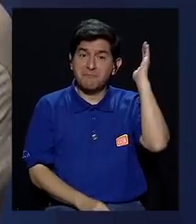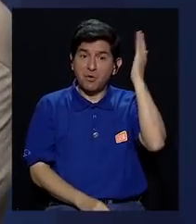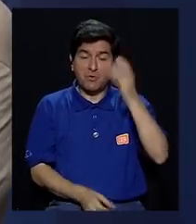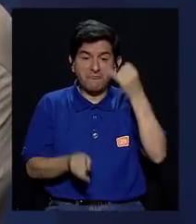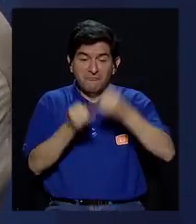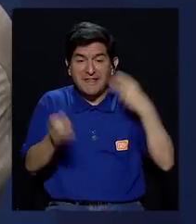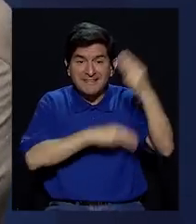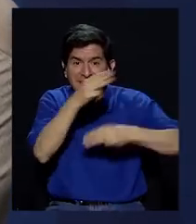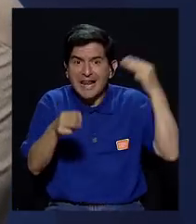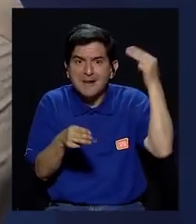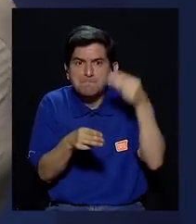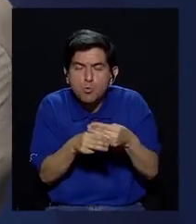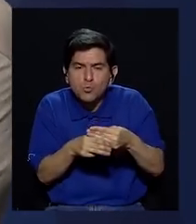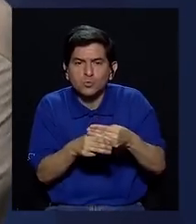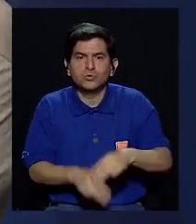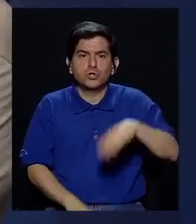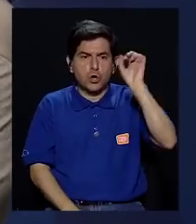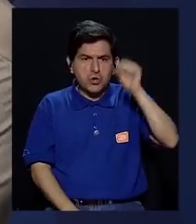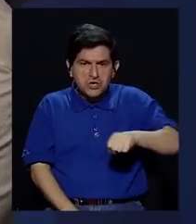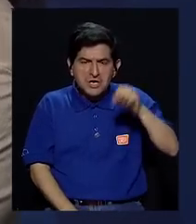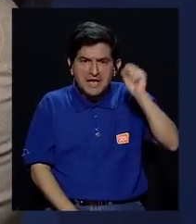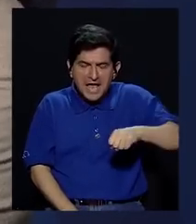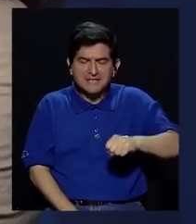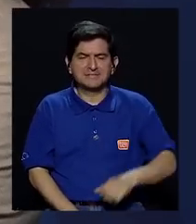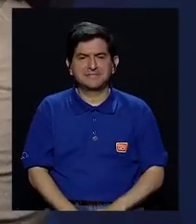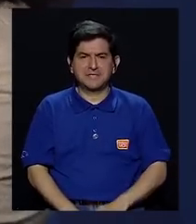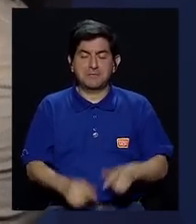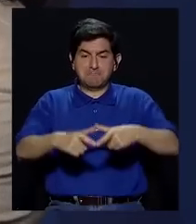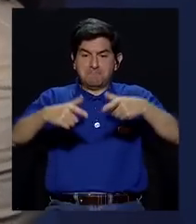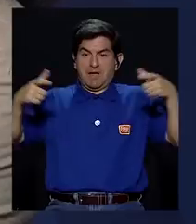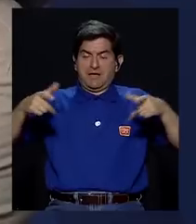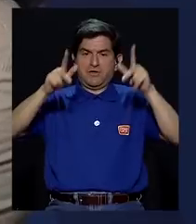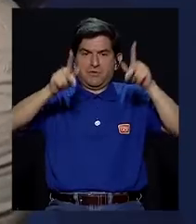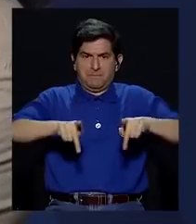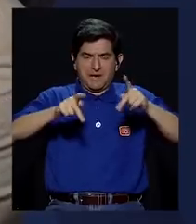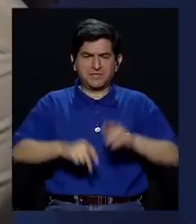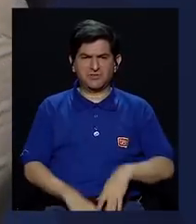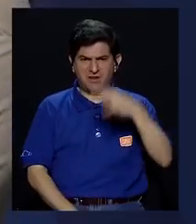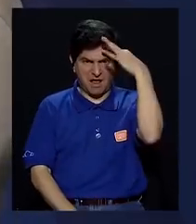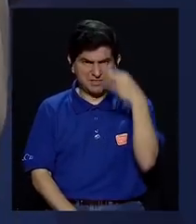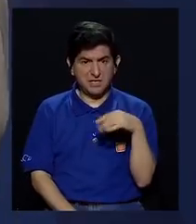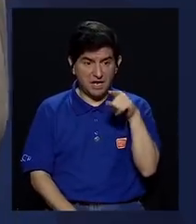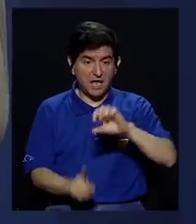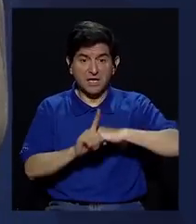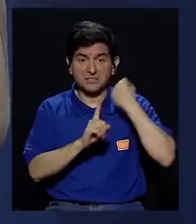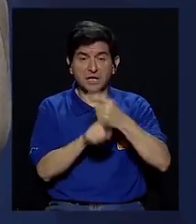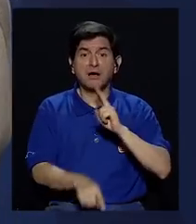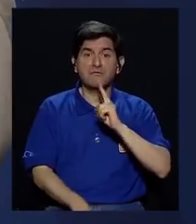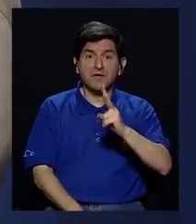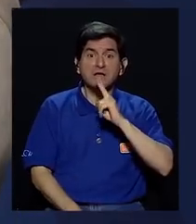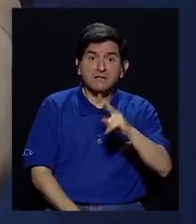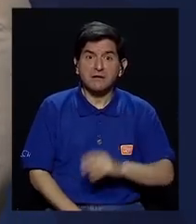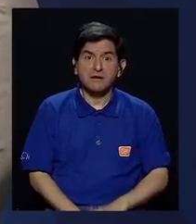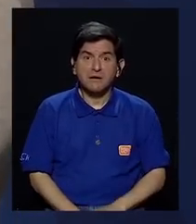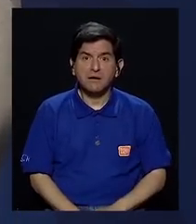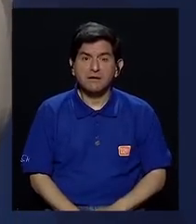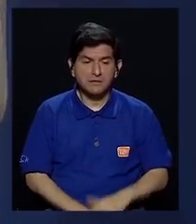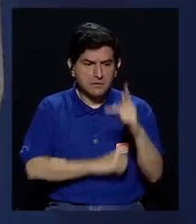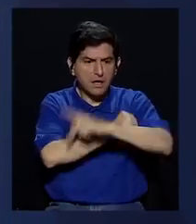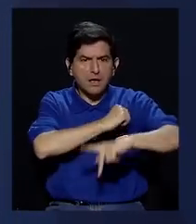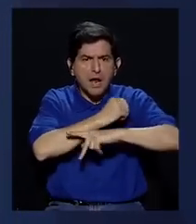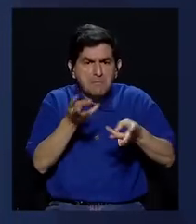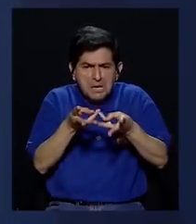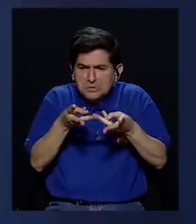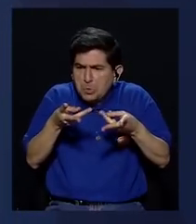discurso apocalíptico que sí le llega a una gran cantidad de personas que consideran que esto es una realidad, que es una realidad que